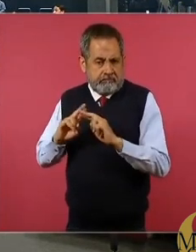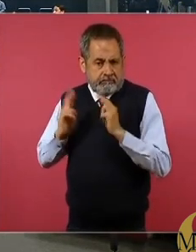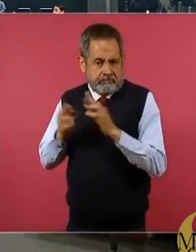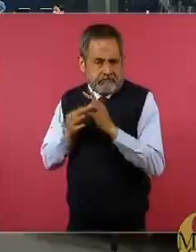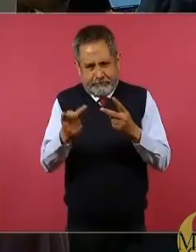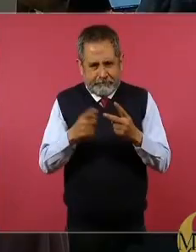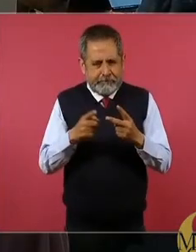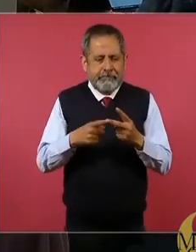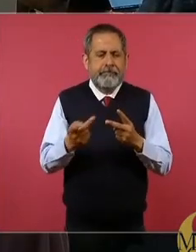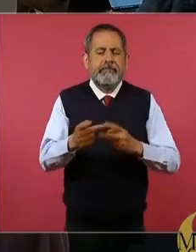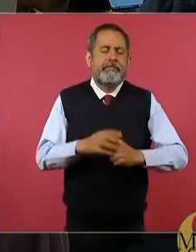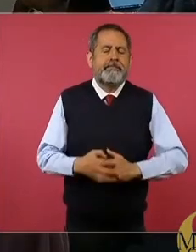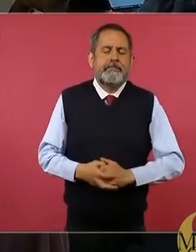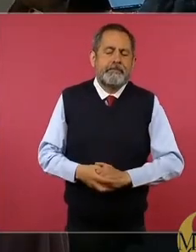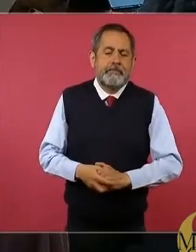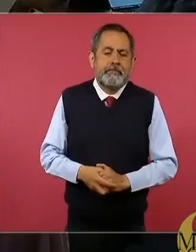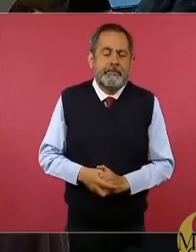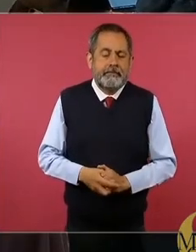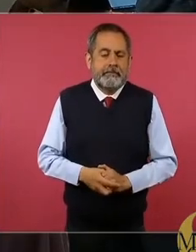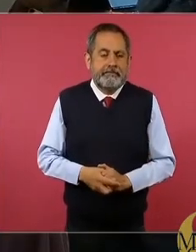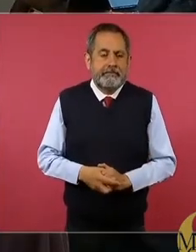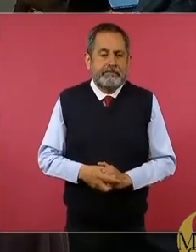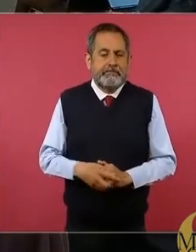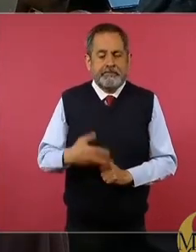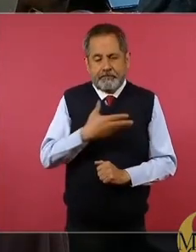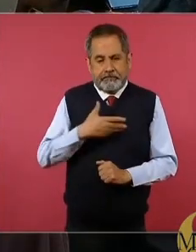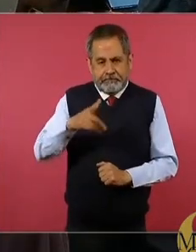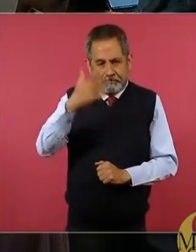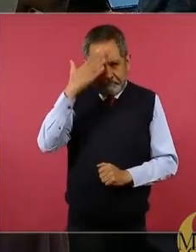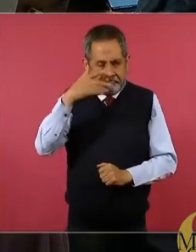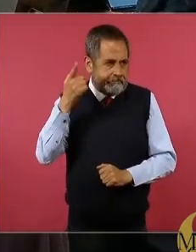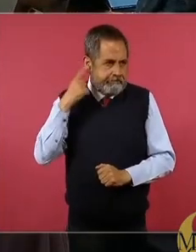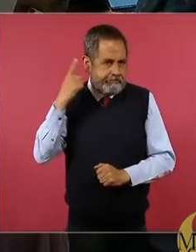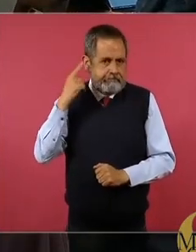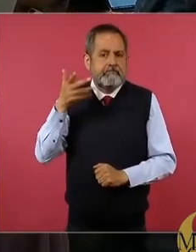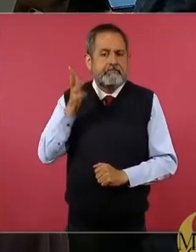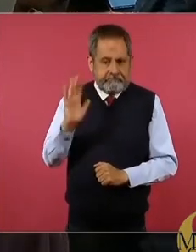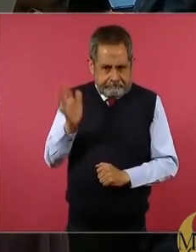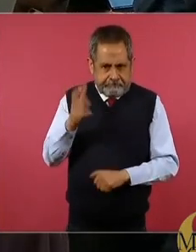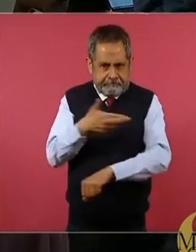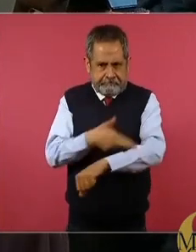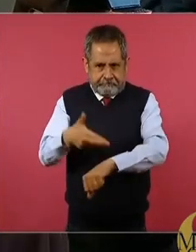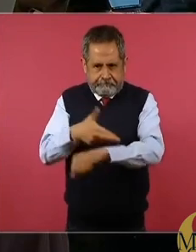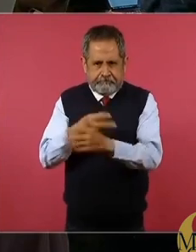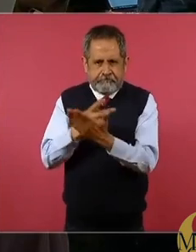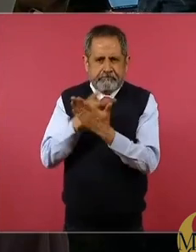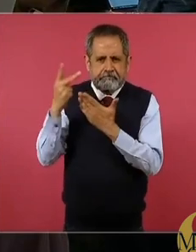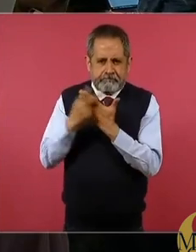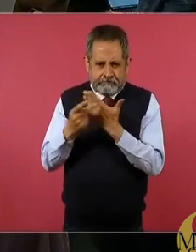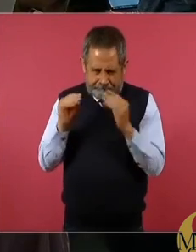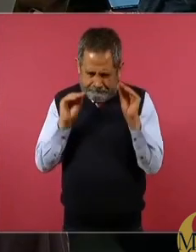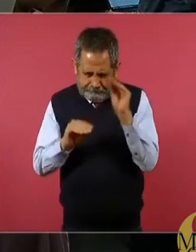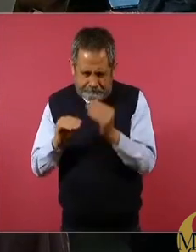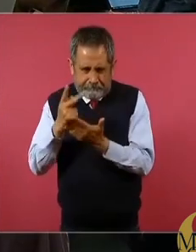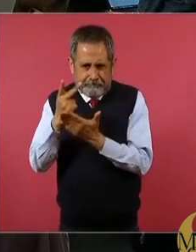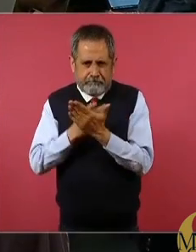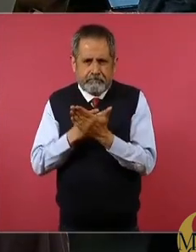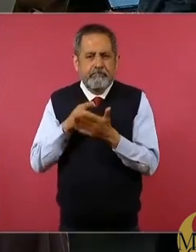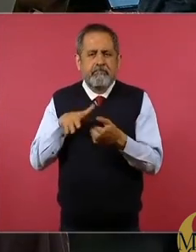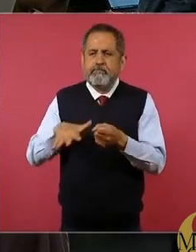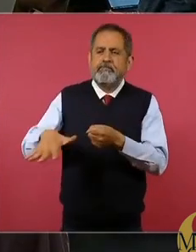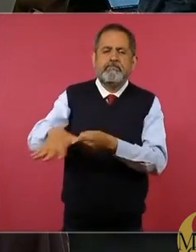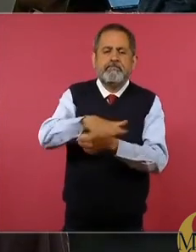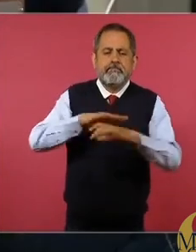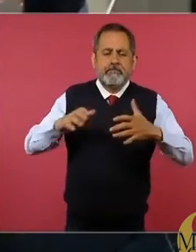Derechos. Señor presidente, tenemos conocimiento de que ya se está elaborando el programa de manejo del Área Natural